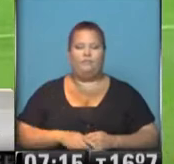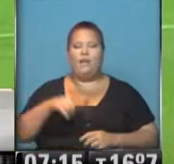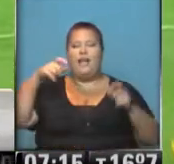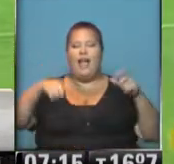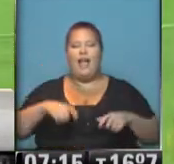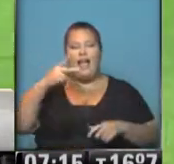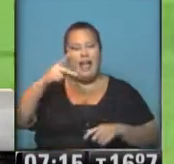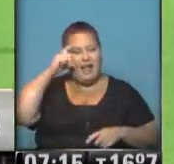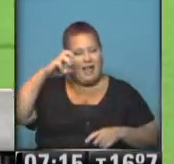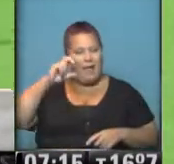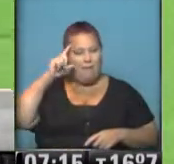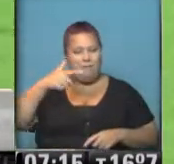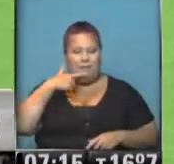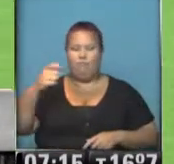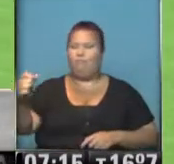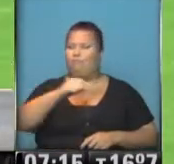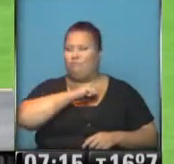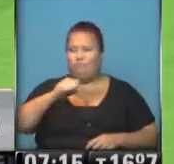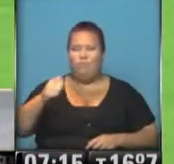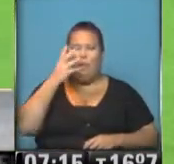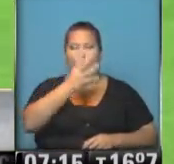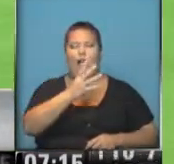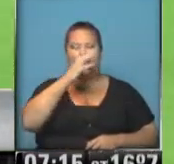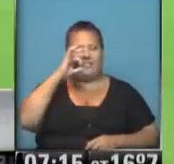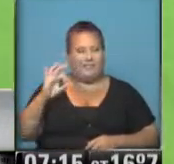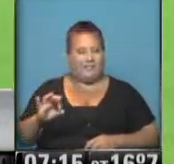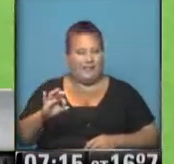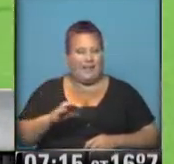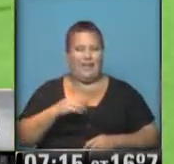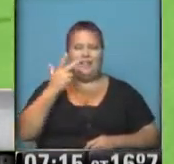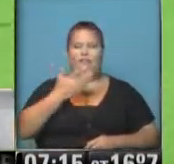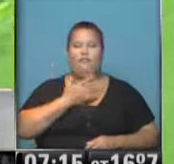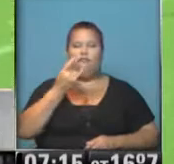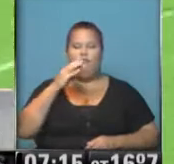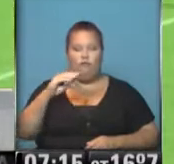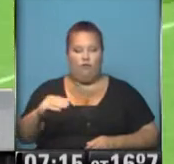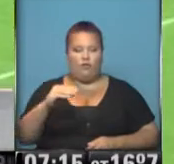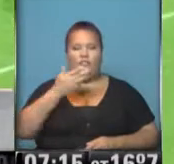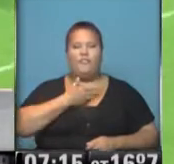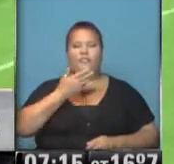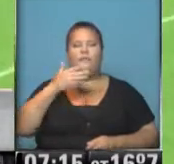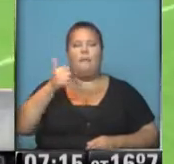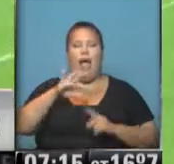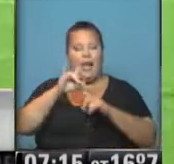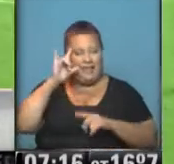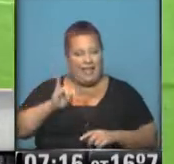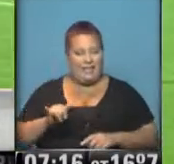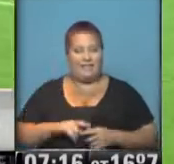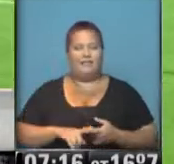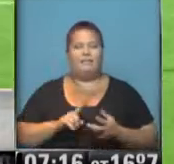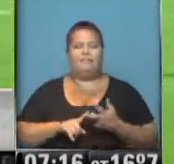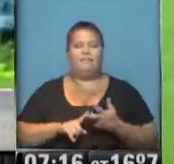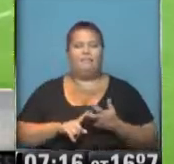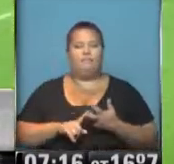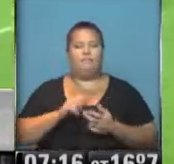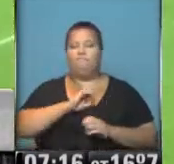Kempes. La goleada 4 a 0. Tres de Furch, uno de Fernando Márquez. Se